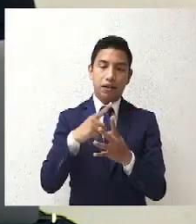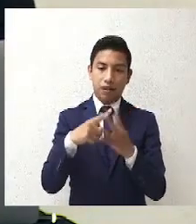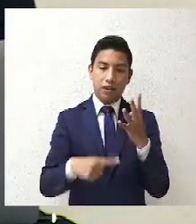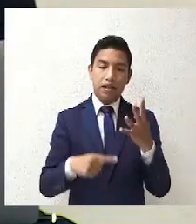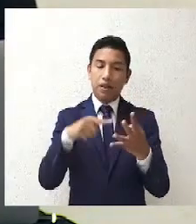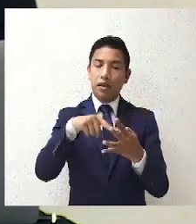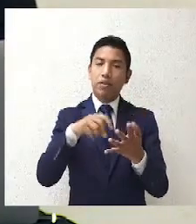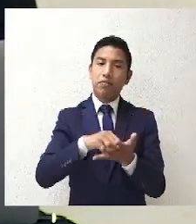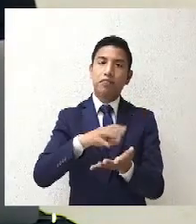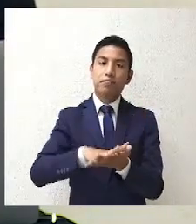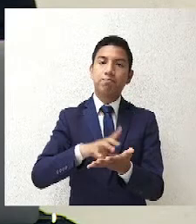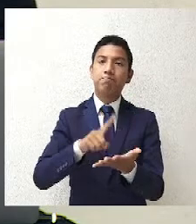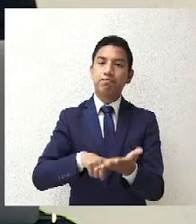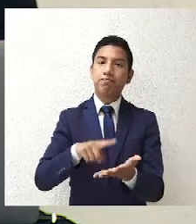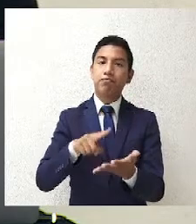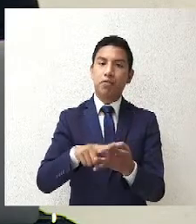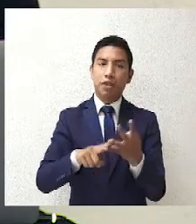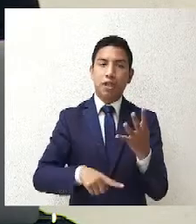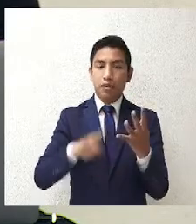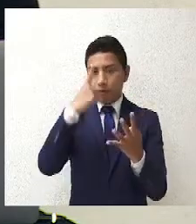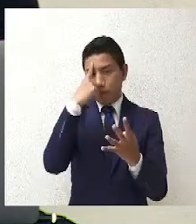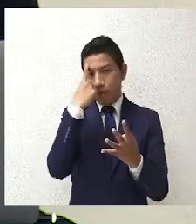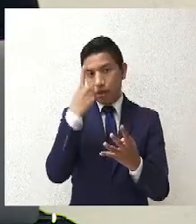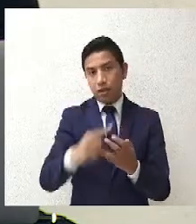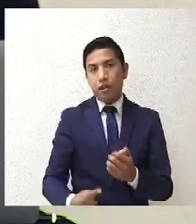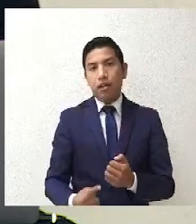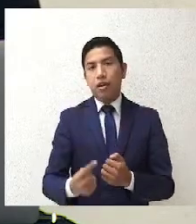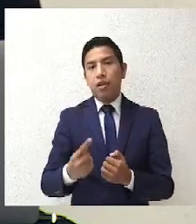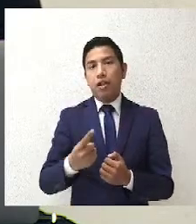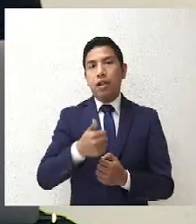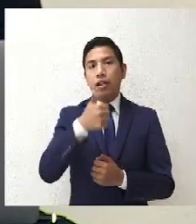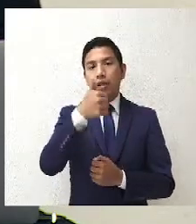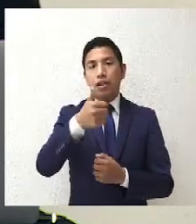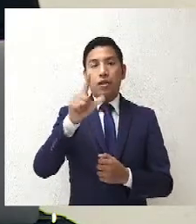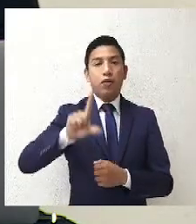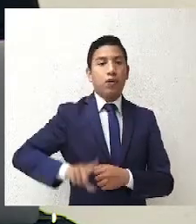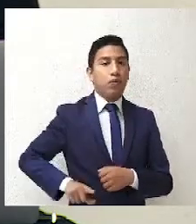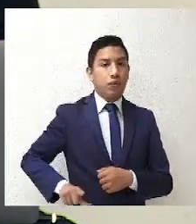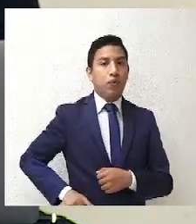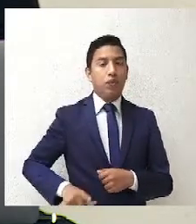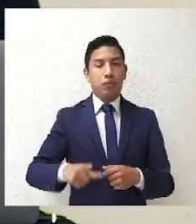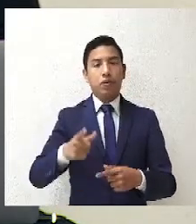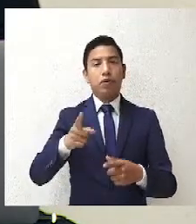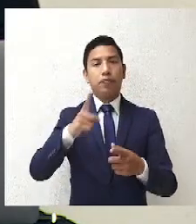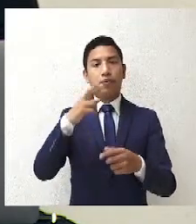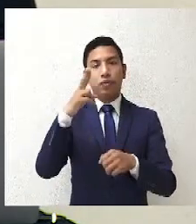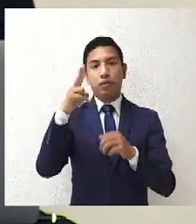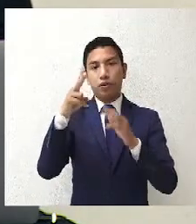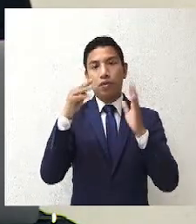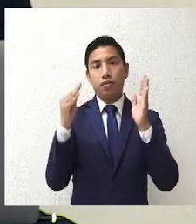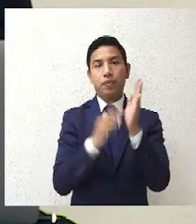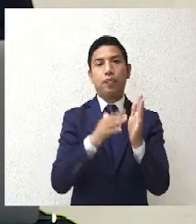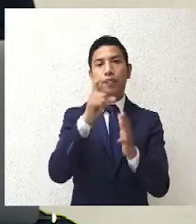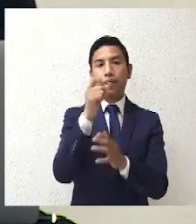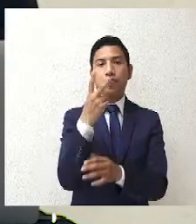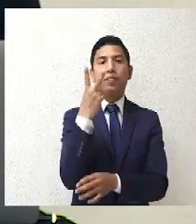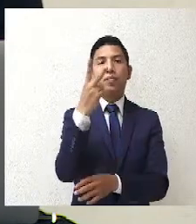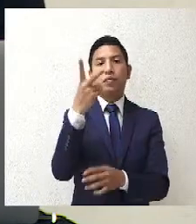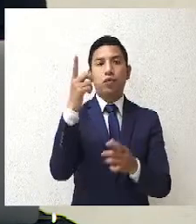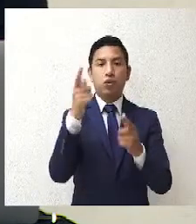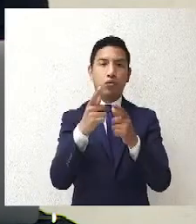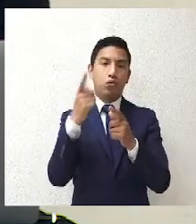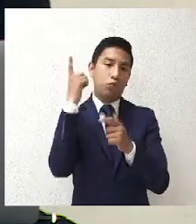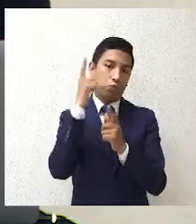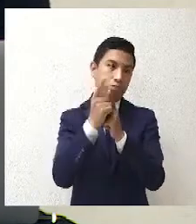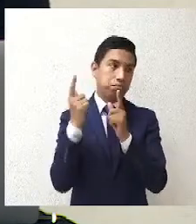dadas, y las reglas para las seis gubernaturas que se iban a elegir durante 2022, para todos los partidos políticos,